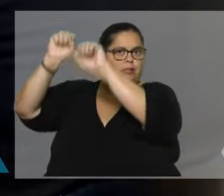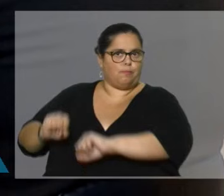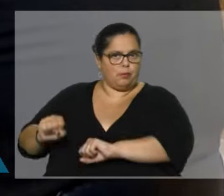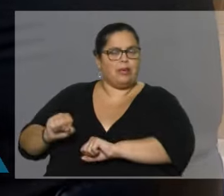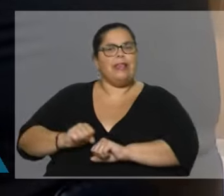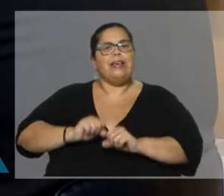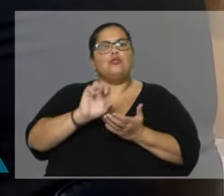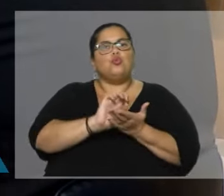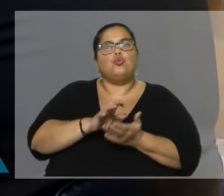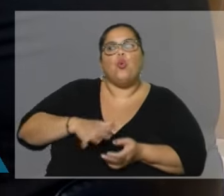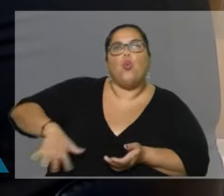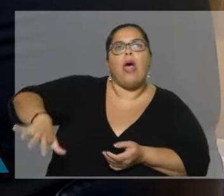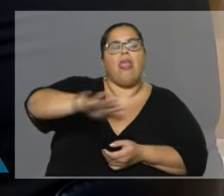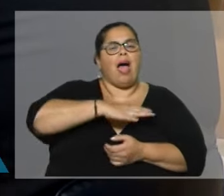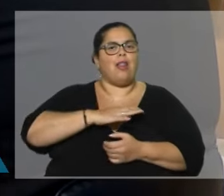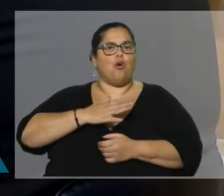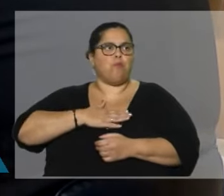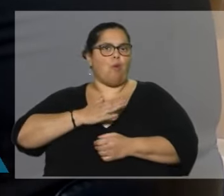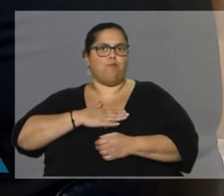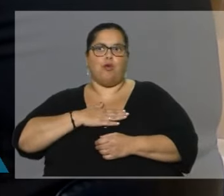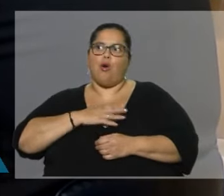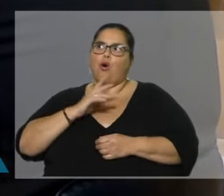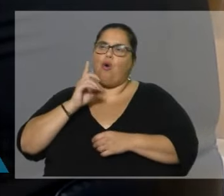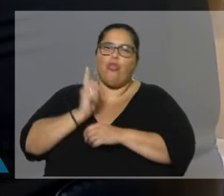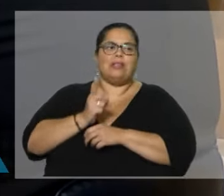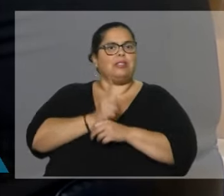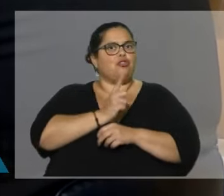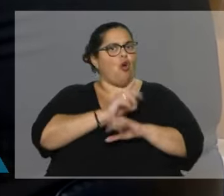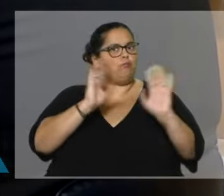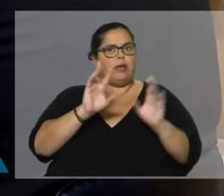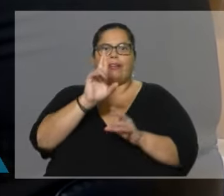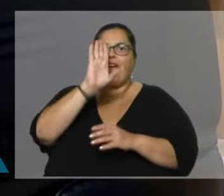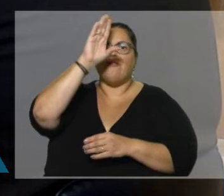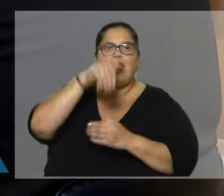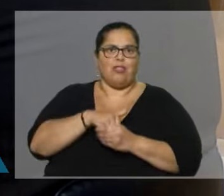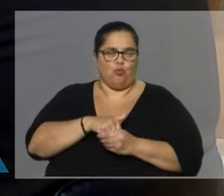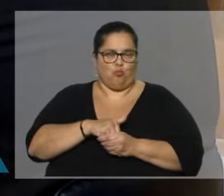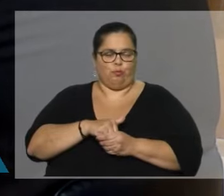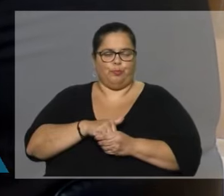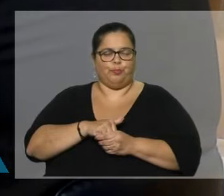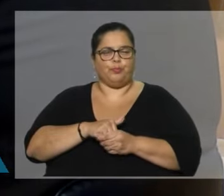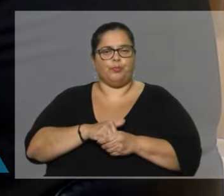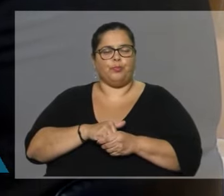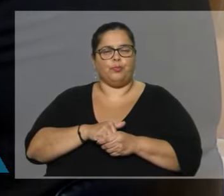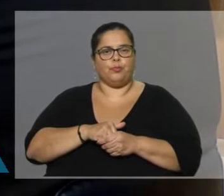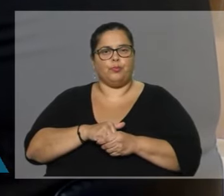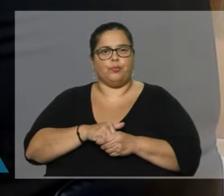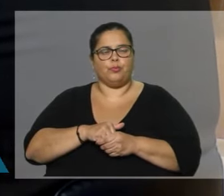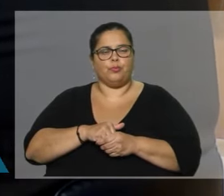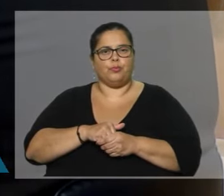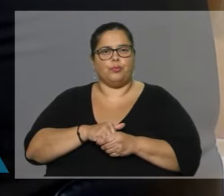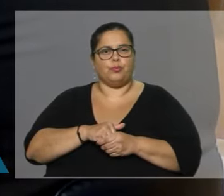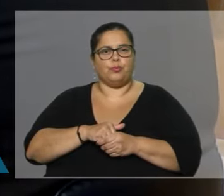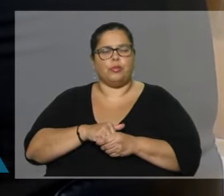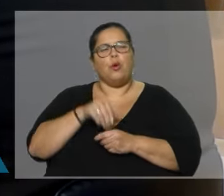serían, entonces, sus propios legisladores. Todo pasaría por... Pasaría por referéndum, sí. Está bien, ¿le parece que se aplica en algún lado,